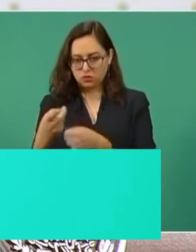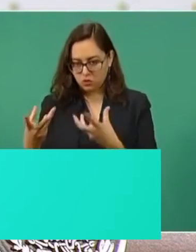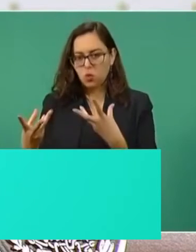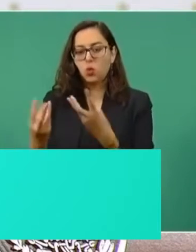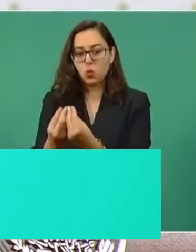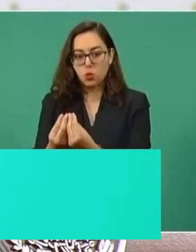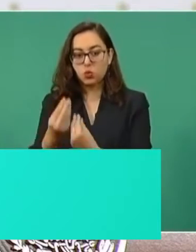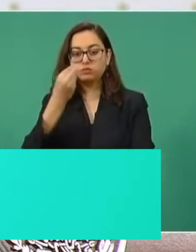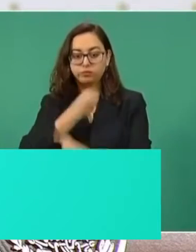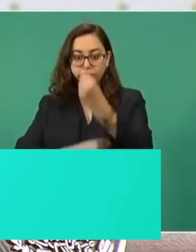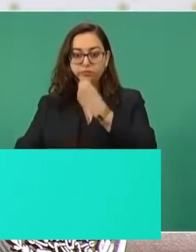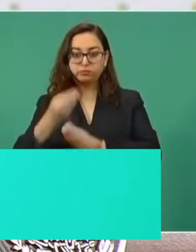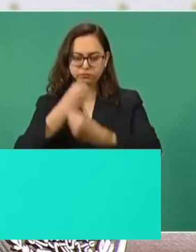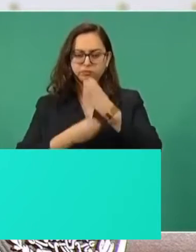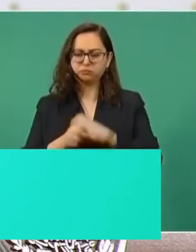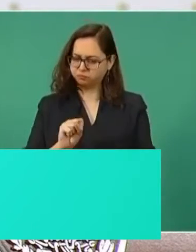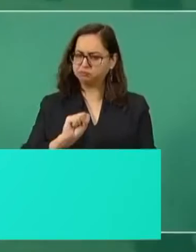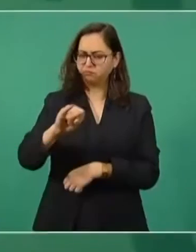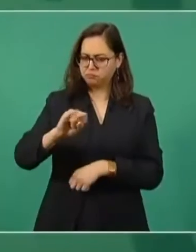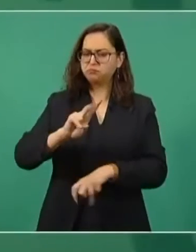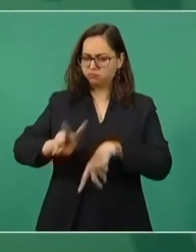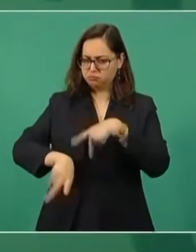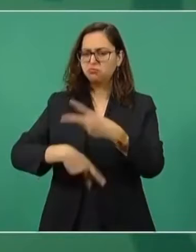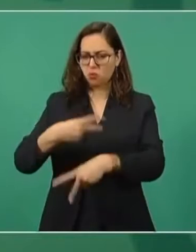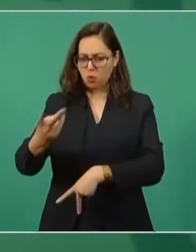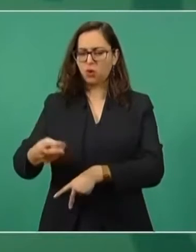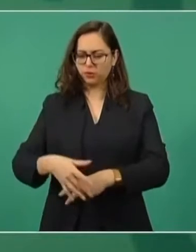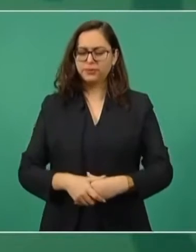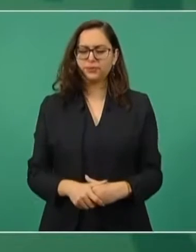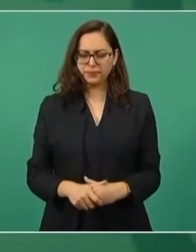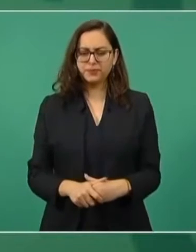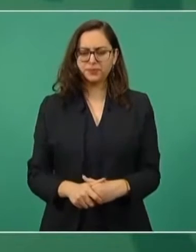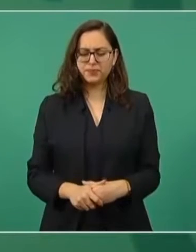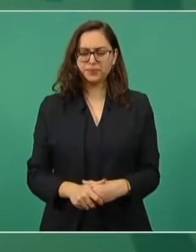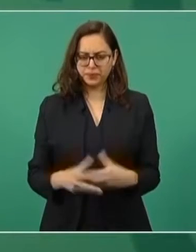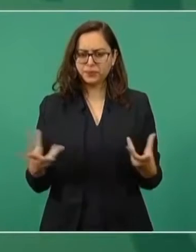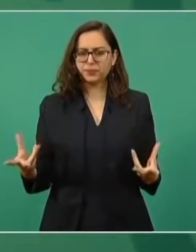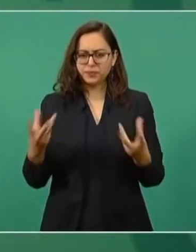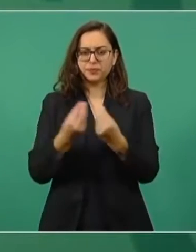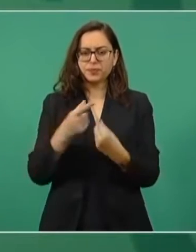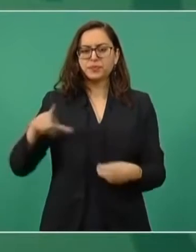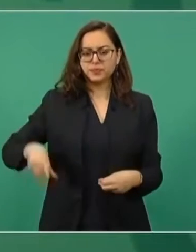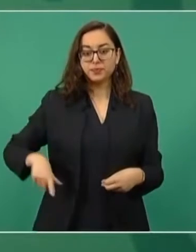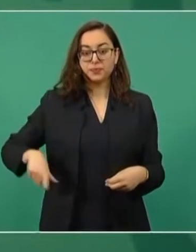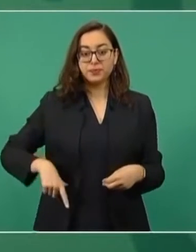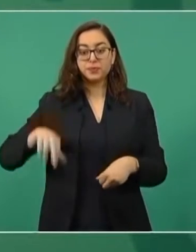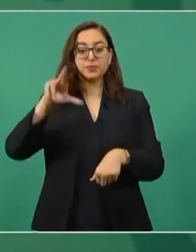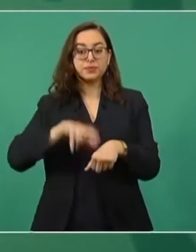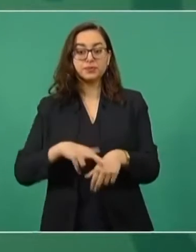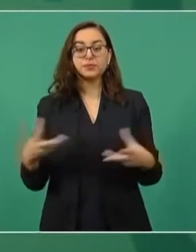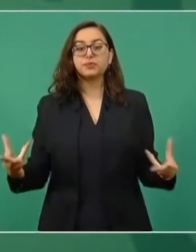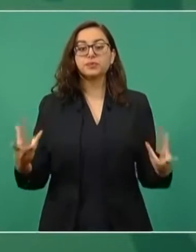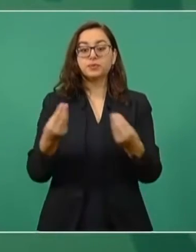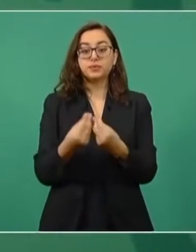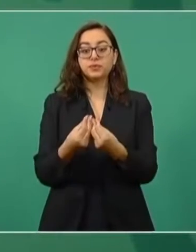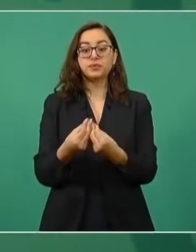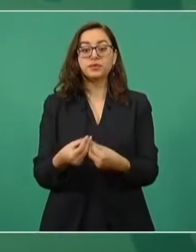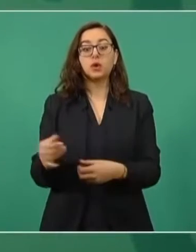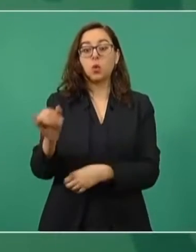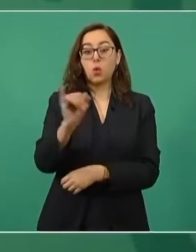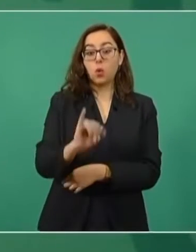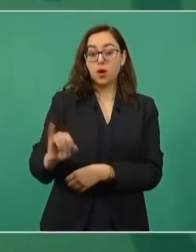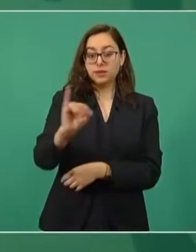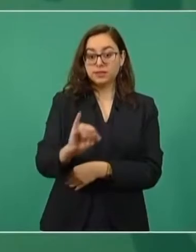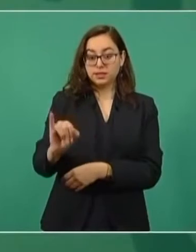y voy a asistir a esa comida con los gobernadores. El jueves